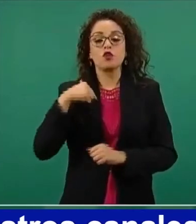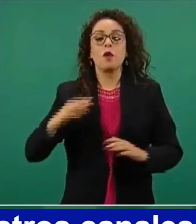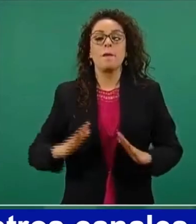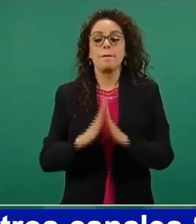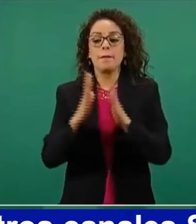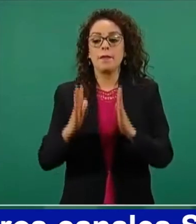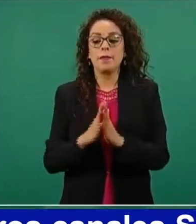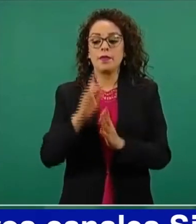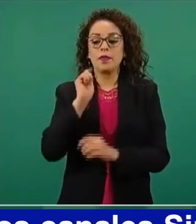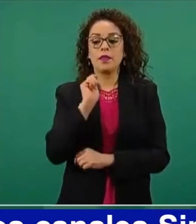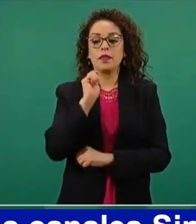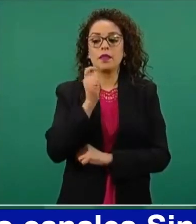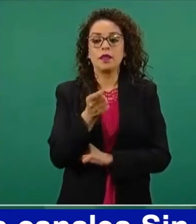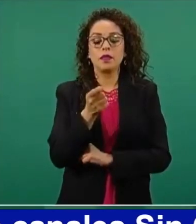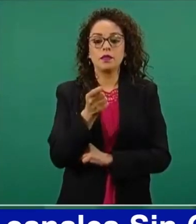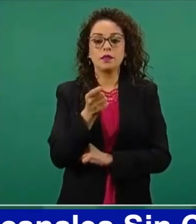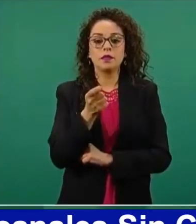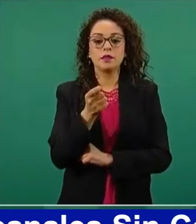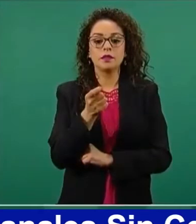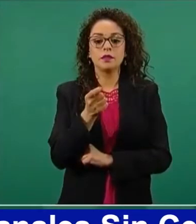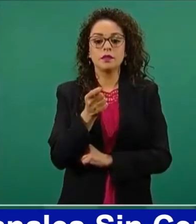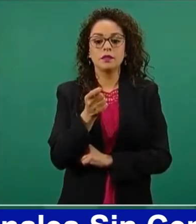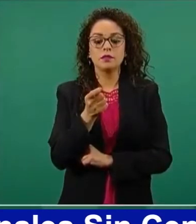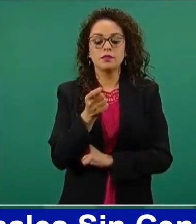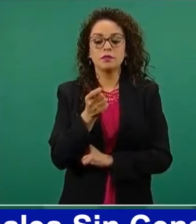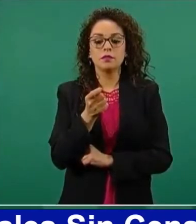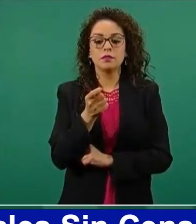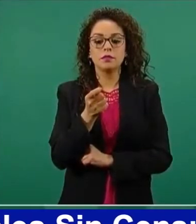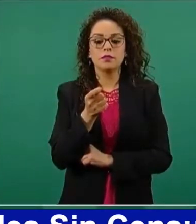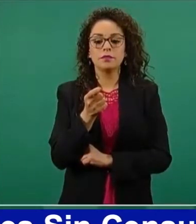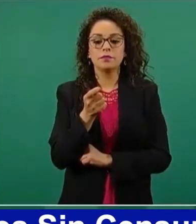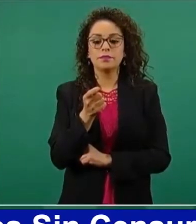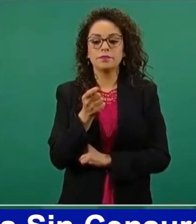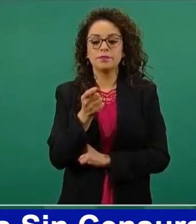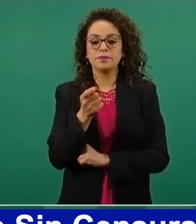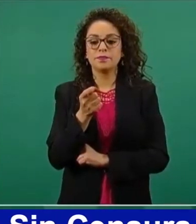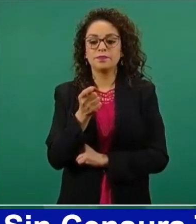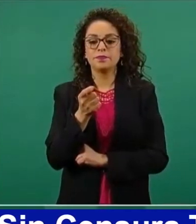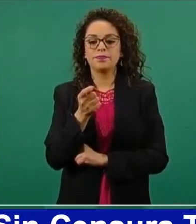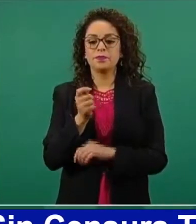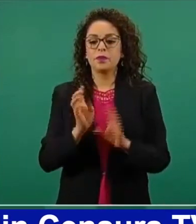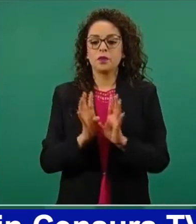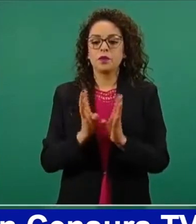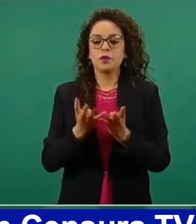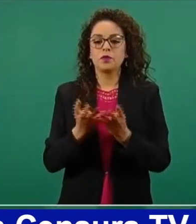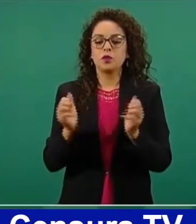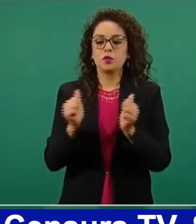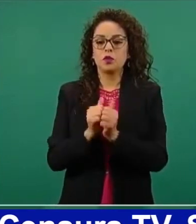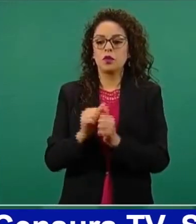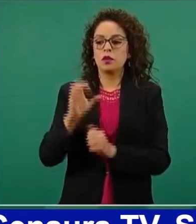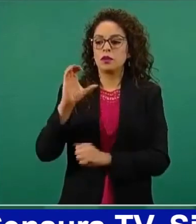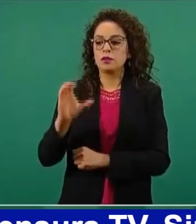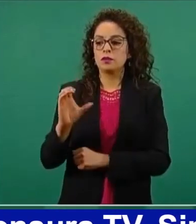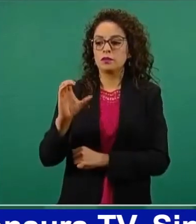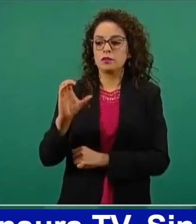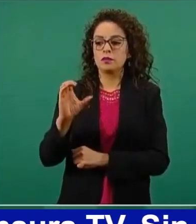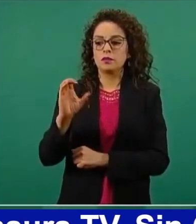de la Comisión Federal de